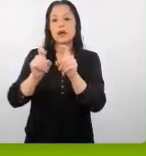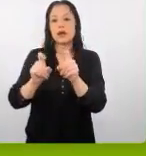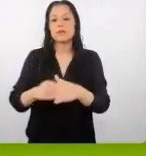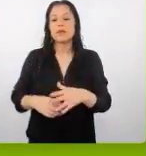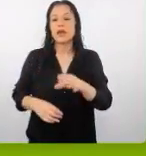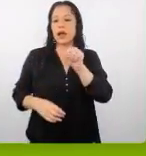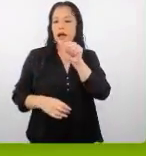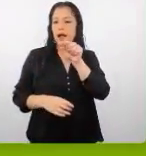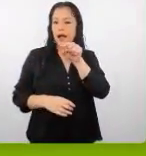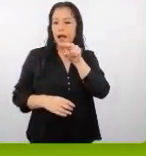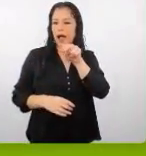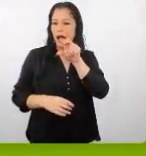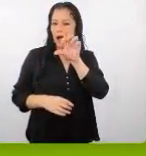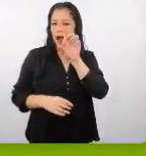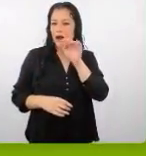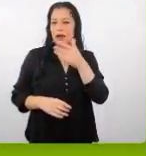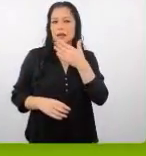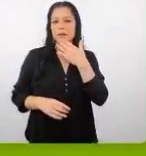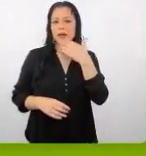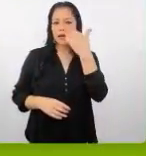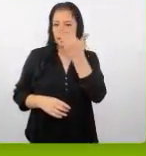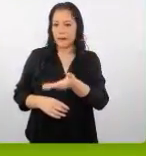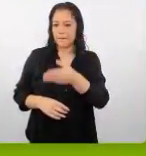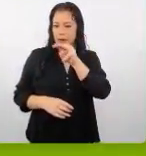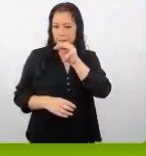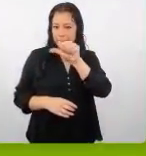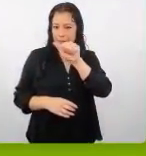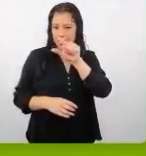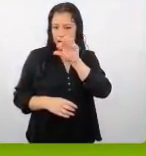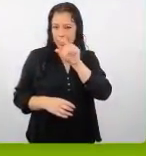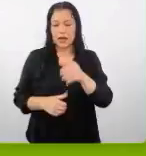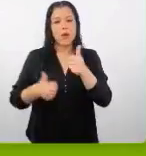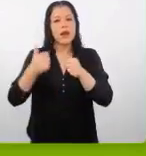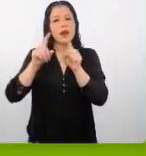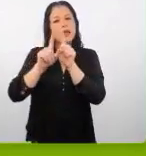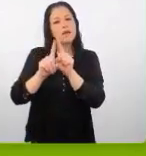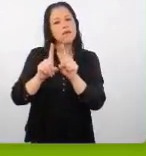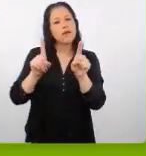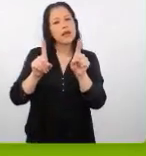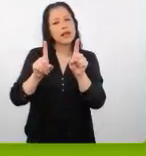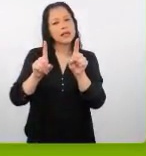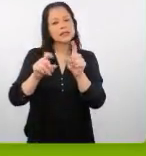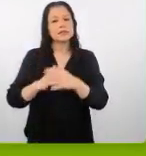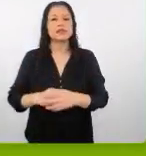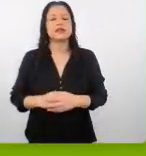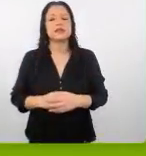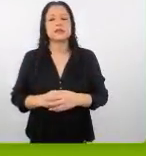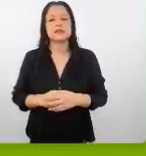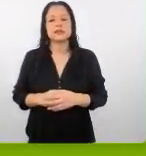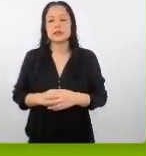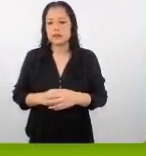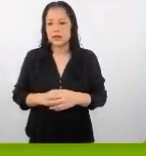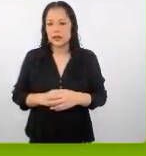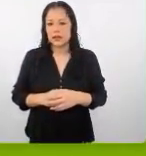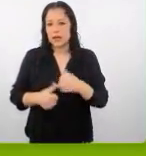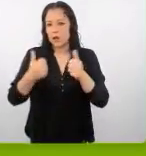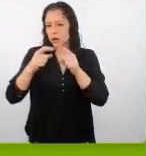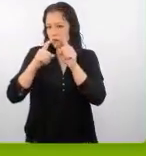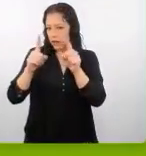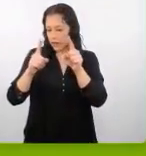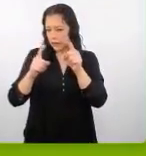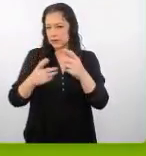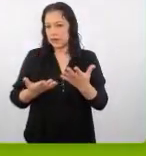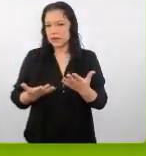Ángel creo que es para Magali pregunta ¿qué diferencias o qué qué diferencias existen